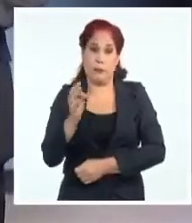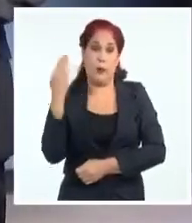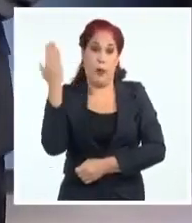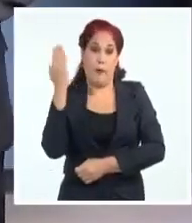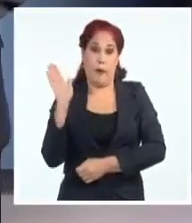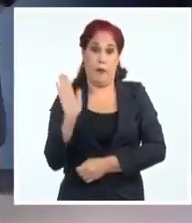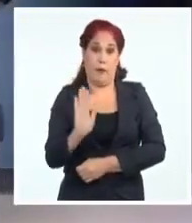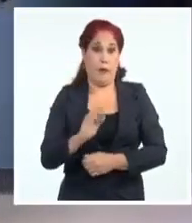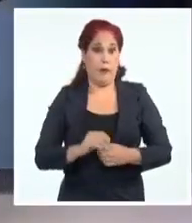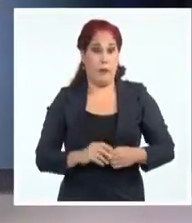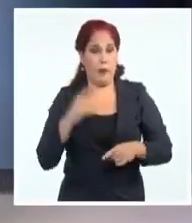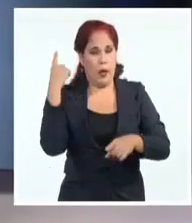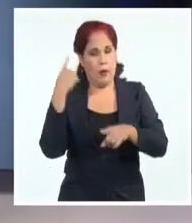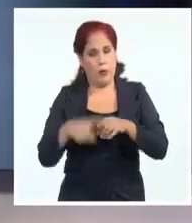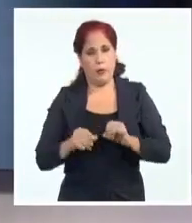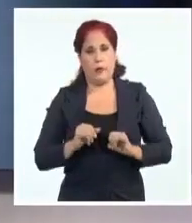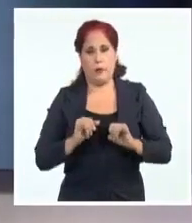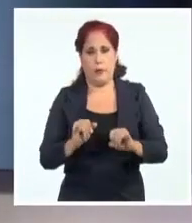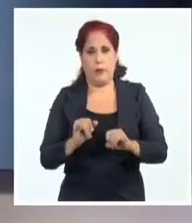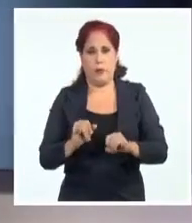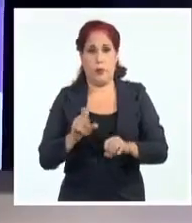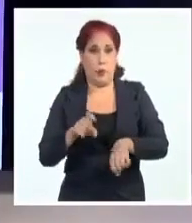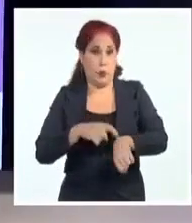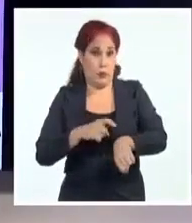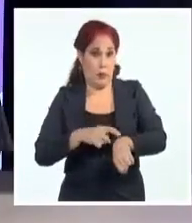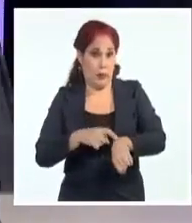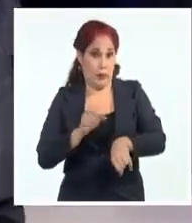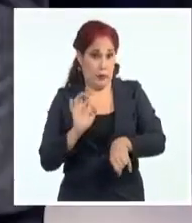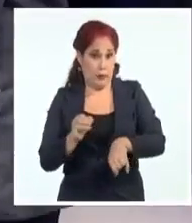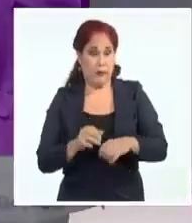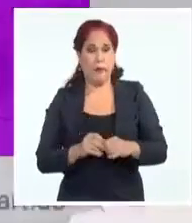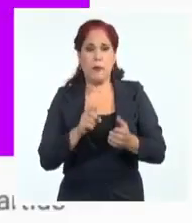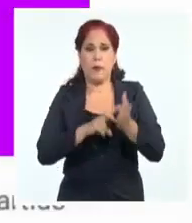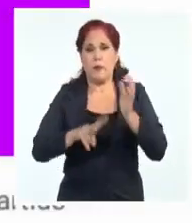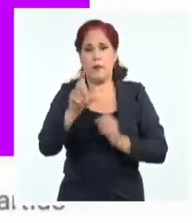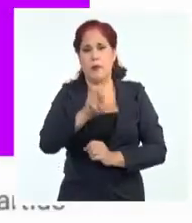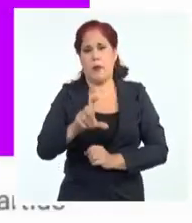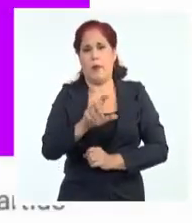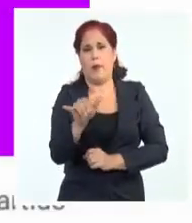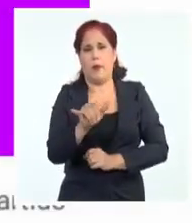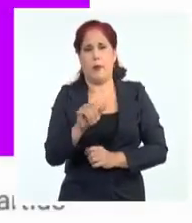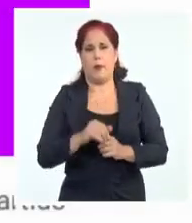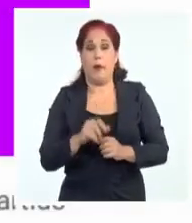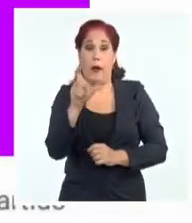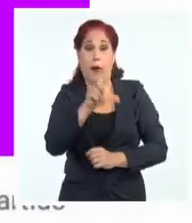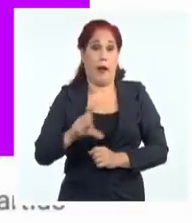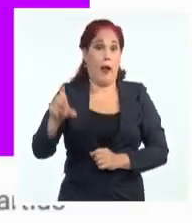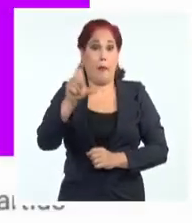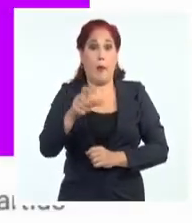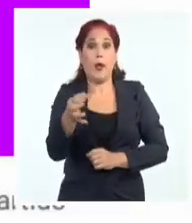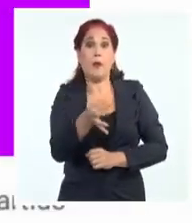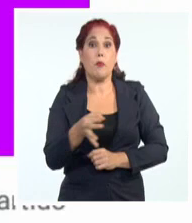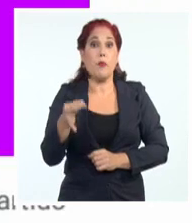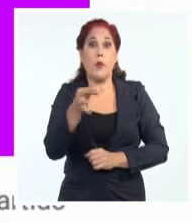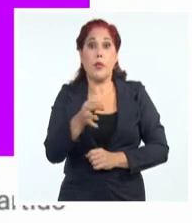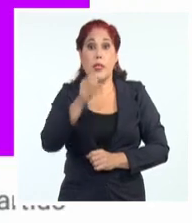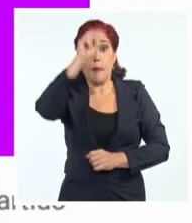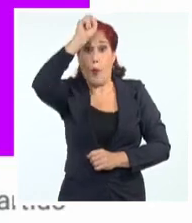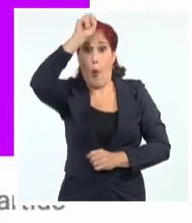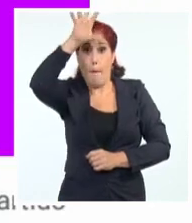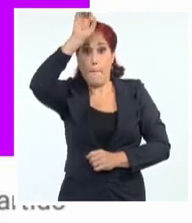por el país. Otra noticia de última hora, también en Camagüey. Aquí está. Camagüey, municipio Minas,